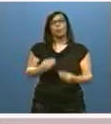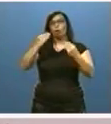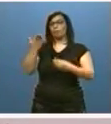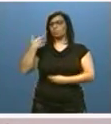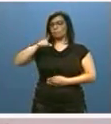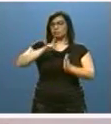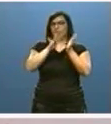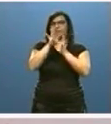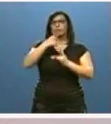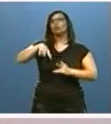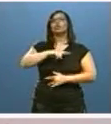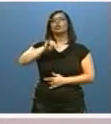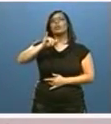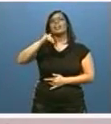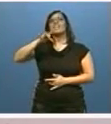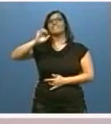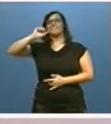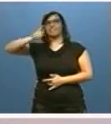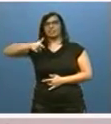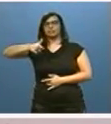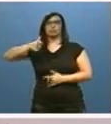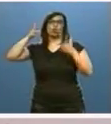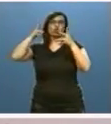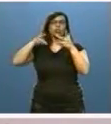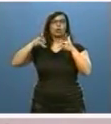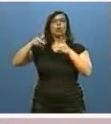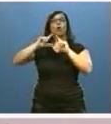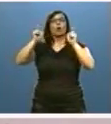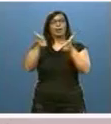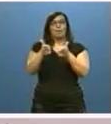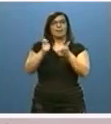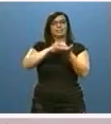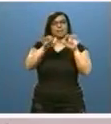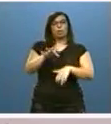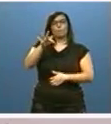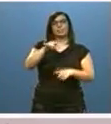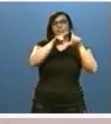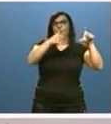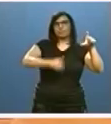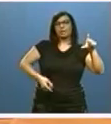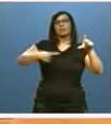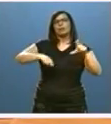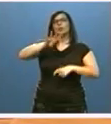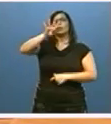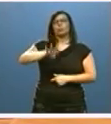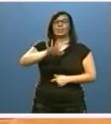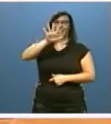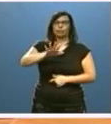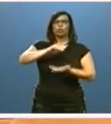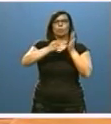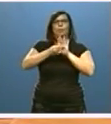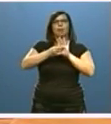suscribimos con el ICEX, el Consejo de Cámaras de Castilla y León y CECALE, el cuarto Plan de Internacionalización Empresarial 2016